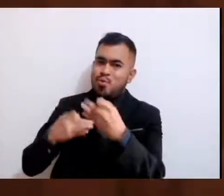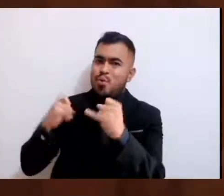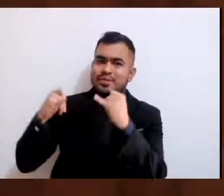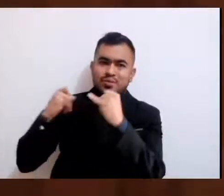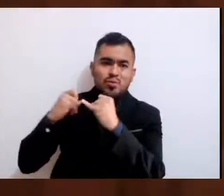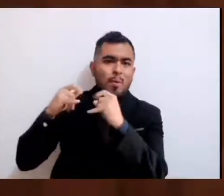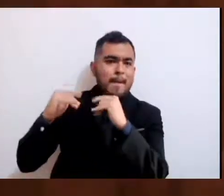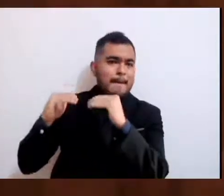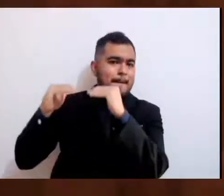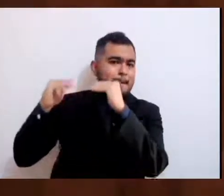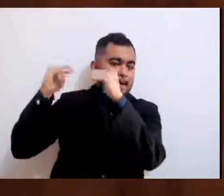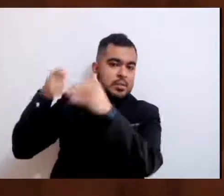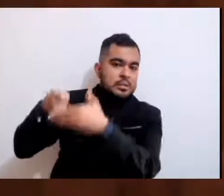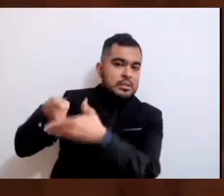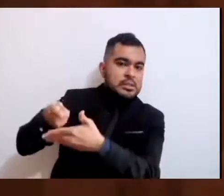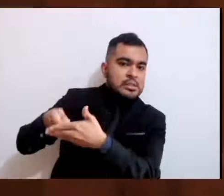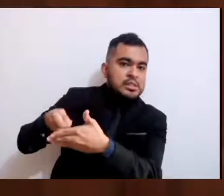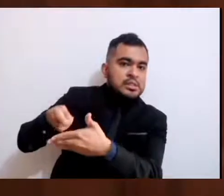acosarlos